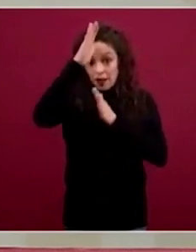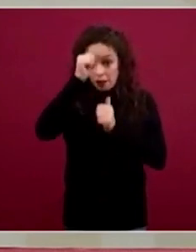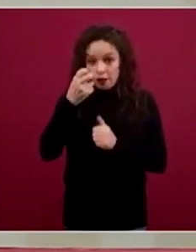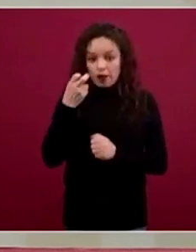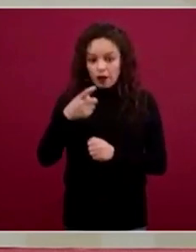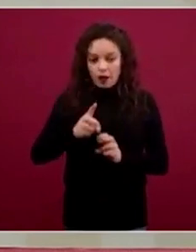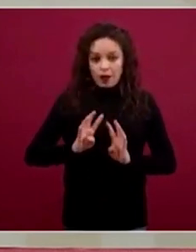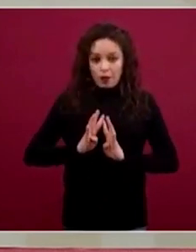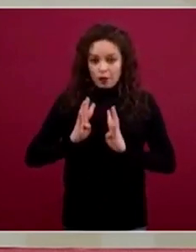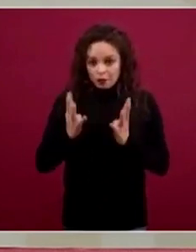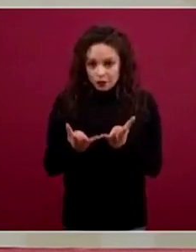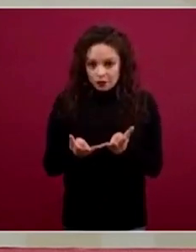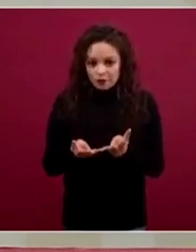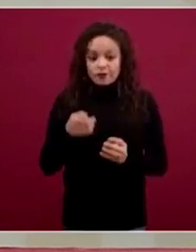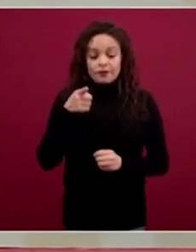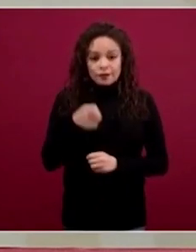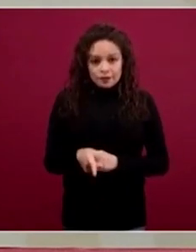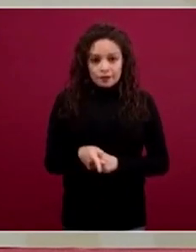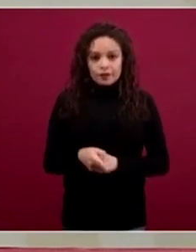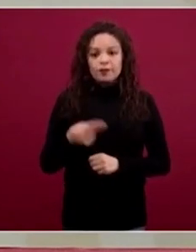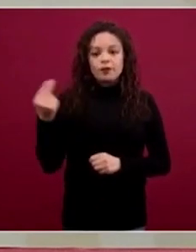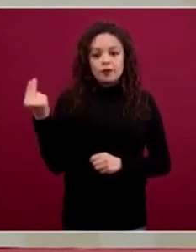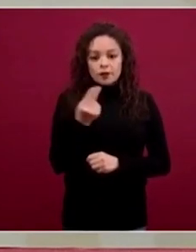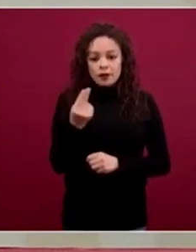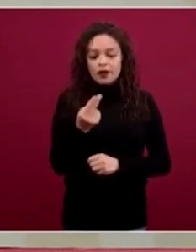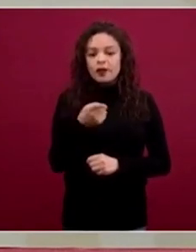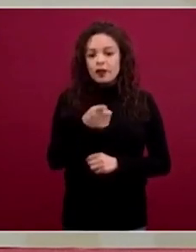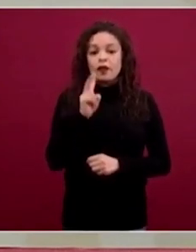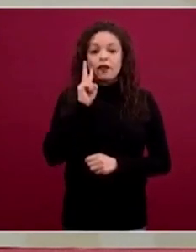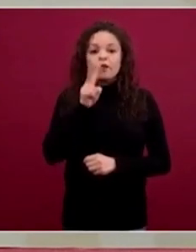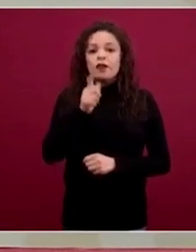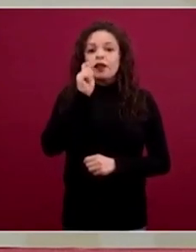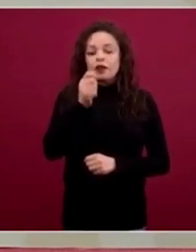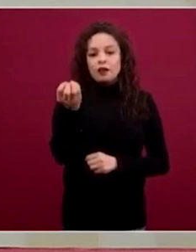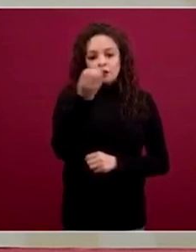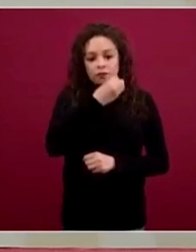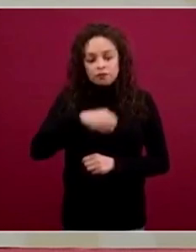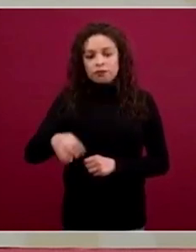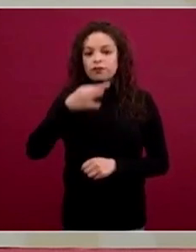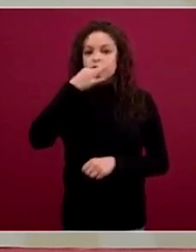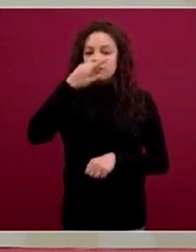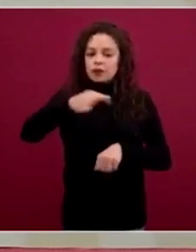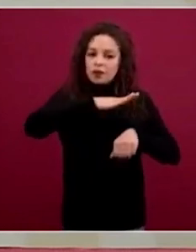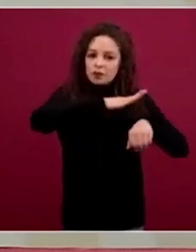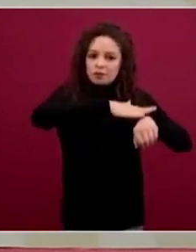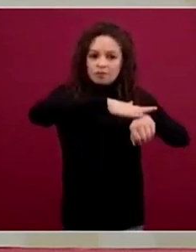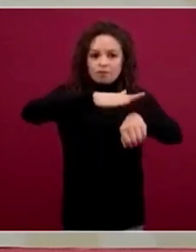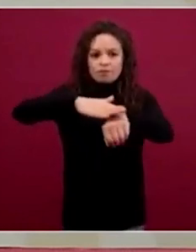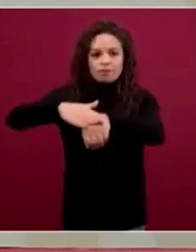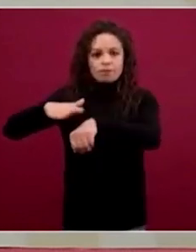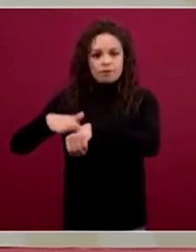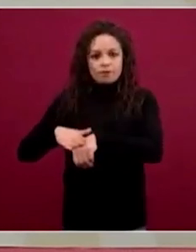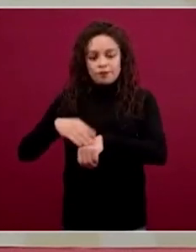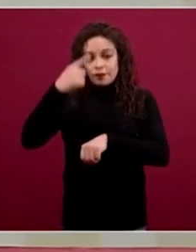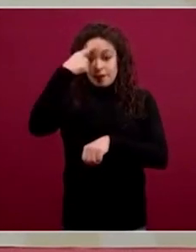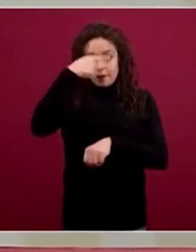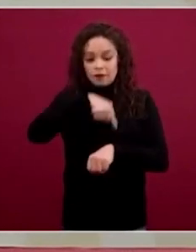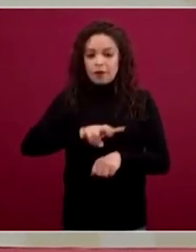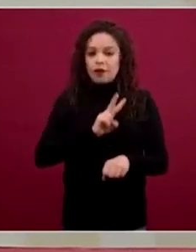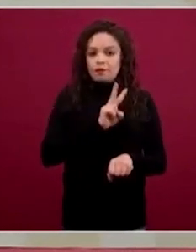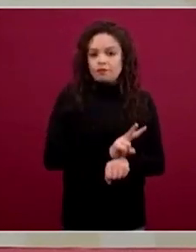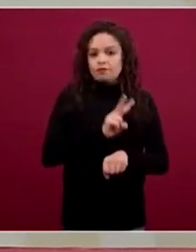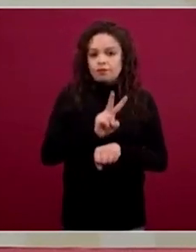estos elementos está la obligatoriedad de la notificación a la red de vigilancia de